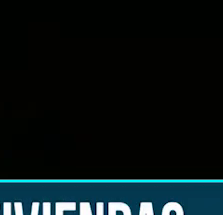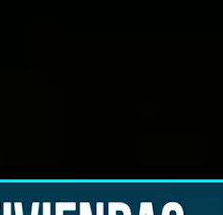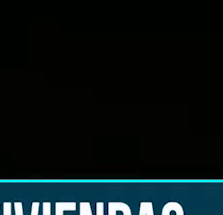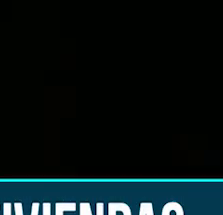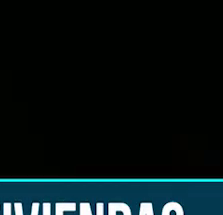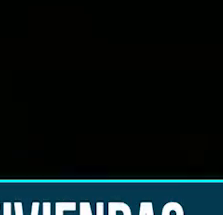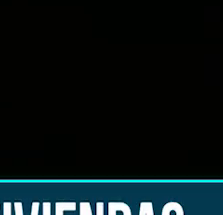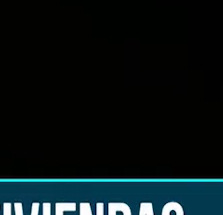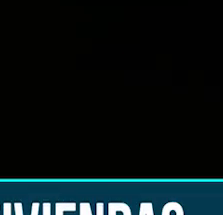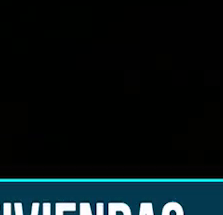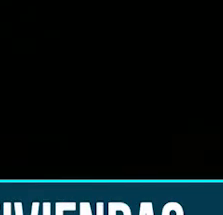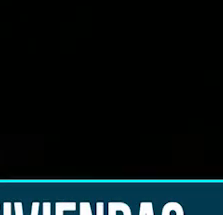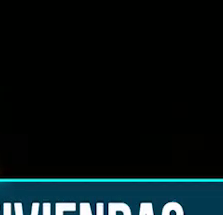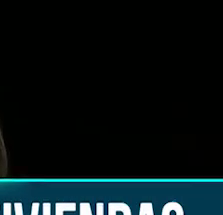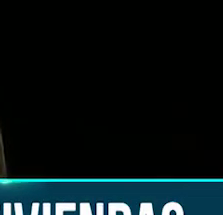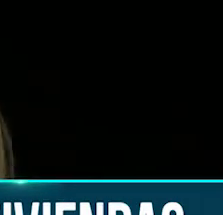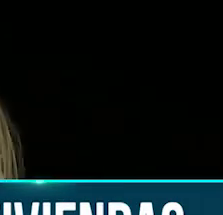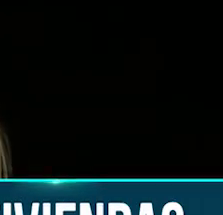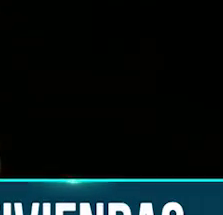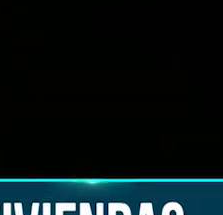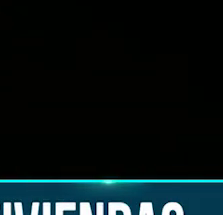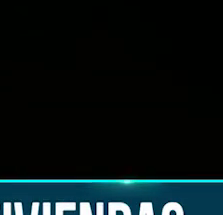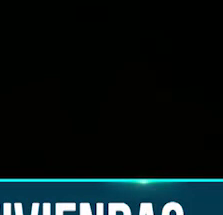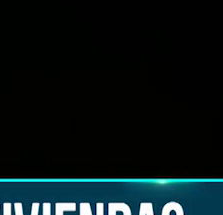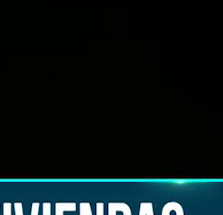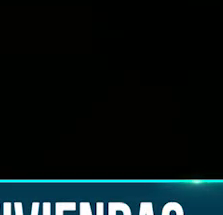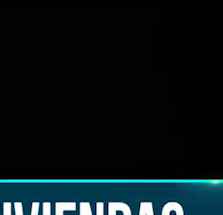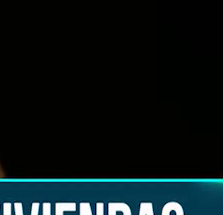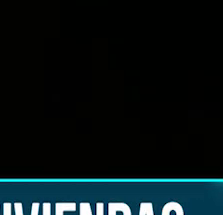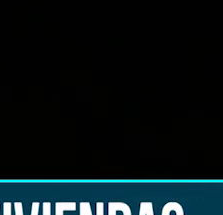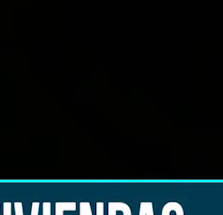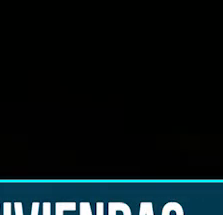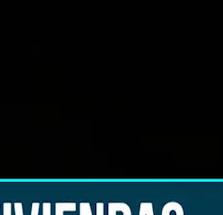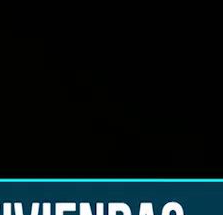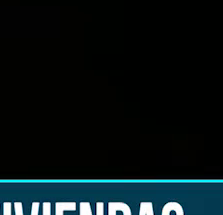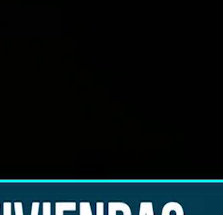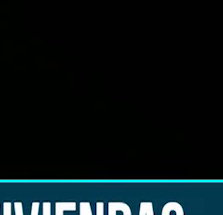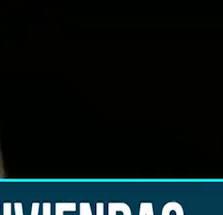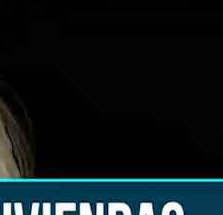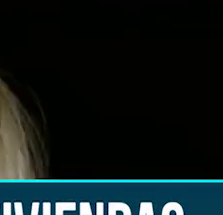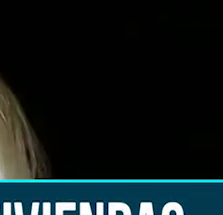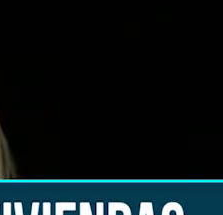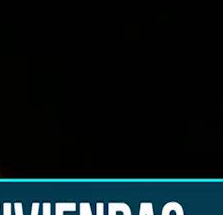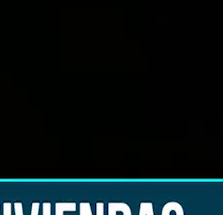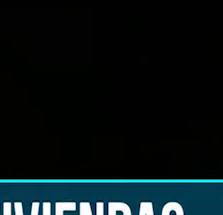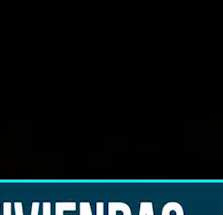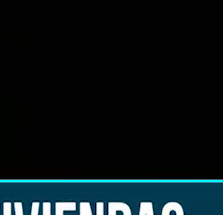un incendio de Gran Manictú, una emergencia, obviamente, que tiene reunido y articulado todos los organismos de socorro en el municipio de Armenia.